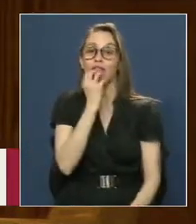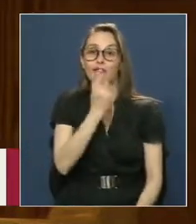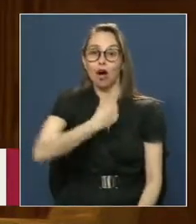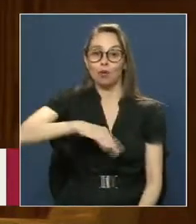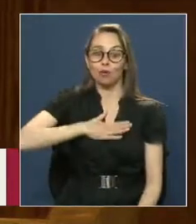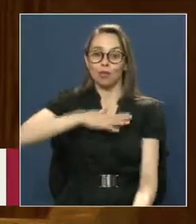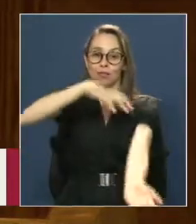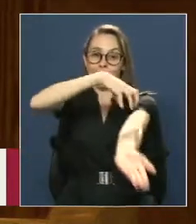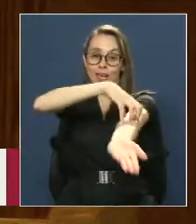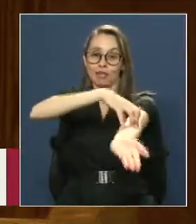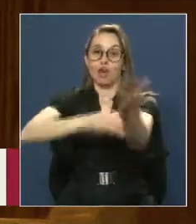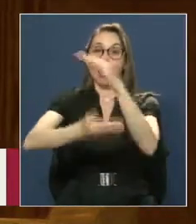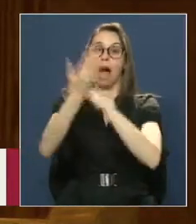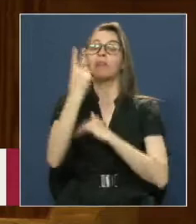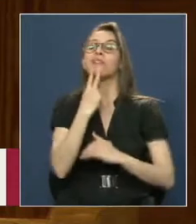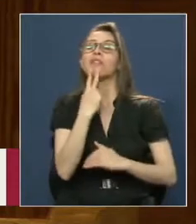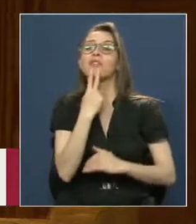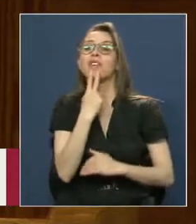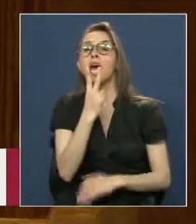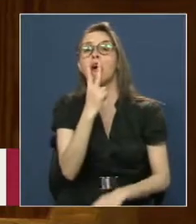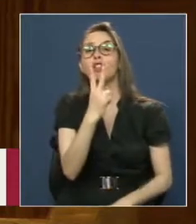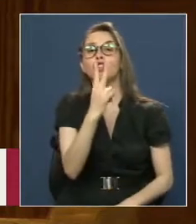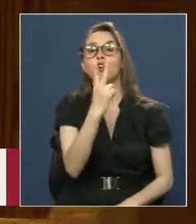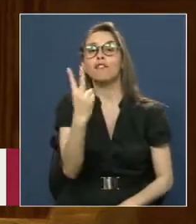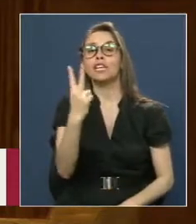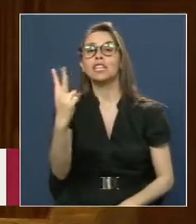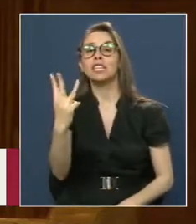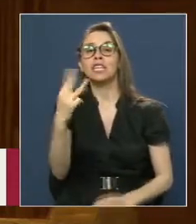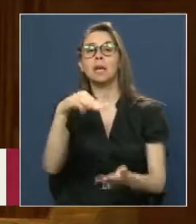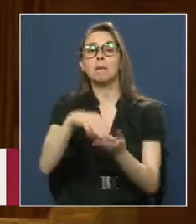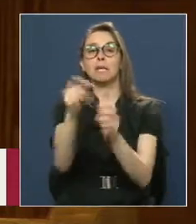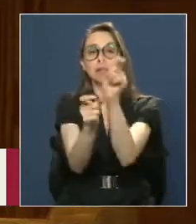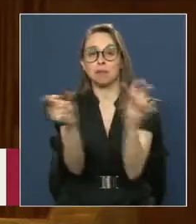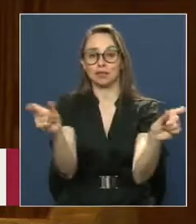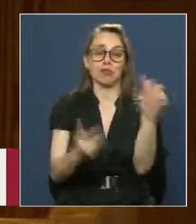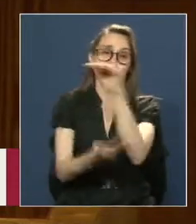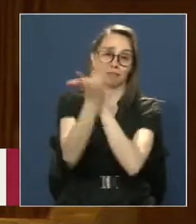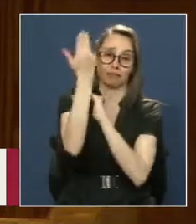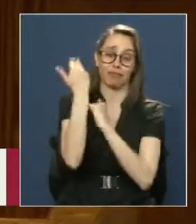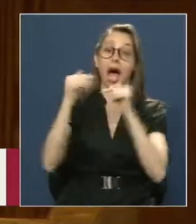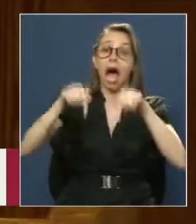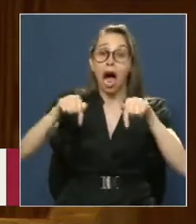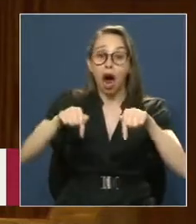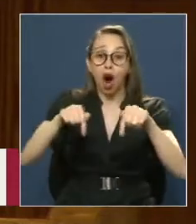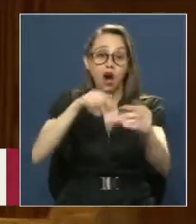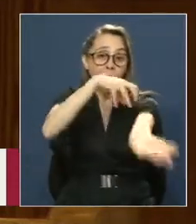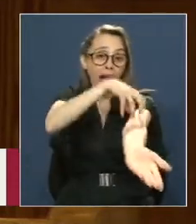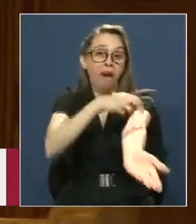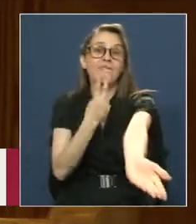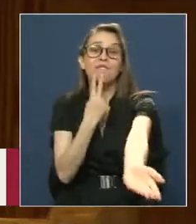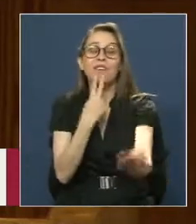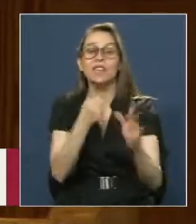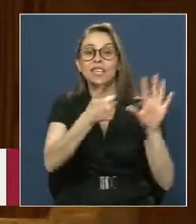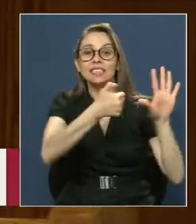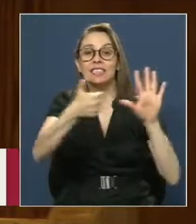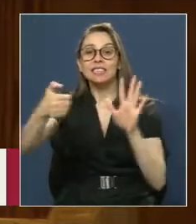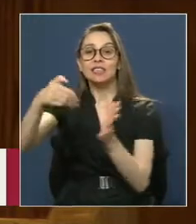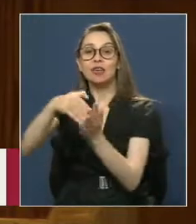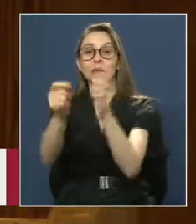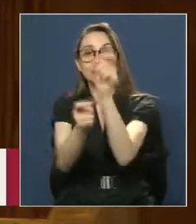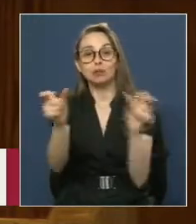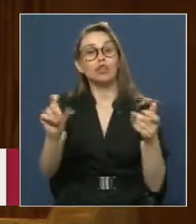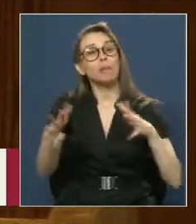región Tenía aproximadamente Poco más De 223 mil Habitantes Hoy Tiene alrededor De 600 mil